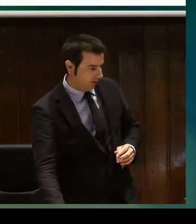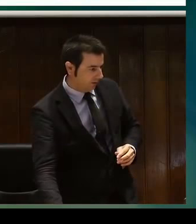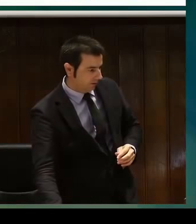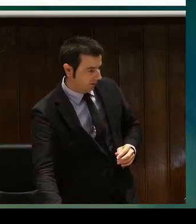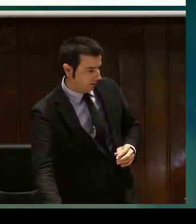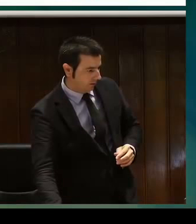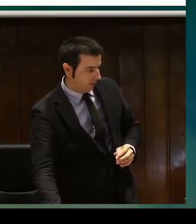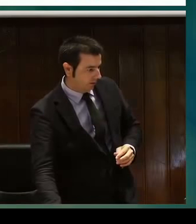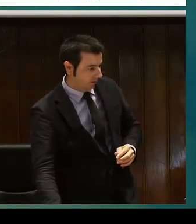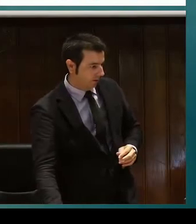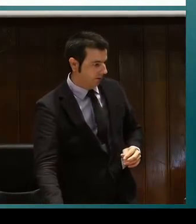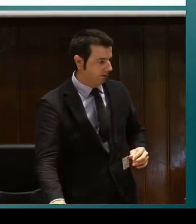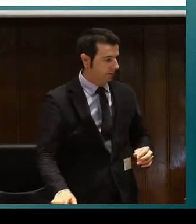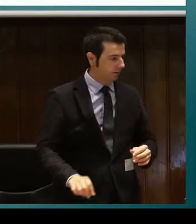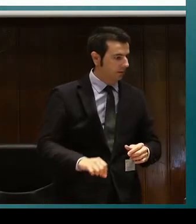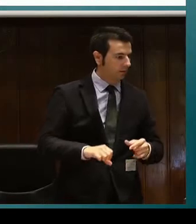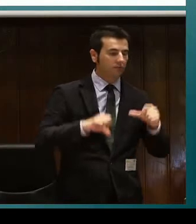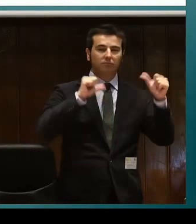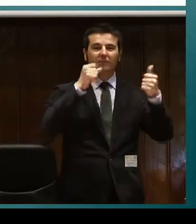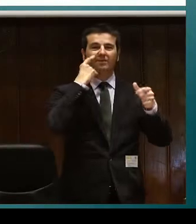muchos sistemas de comunicación diferentes.